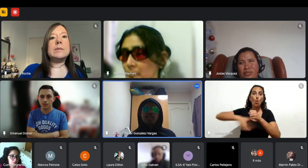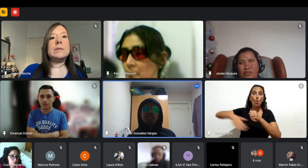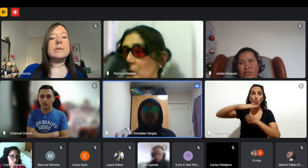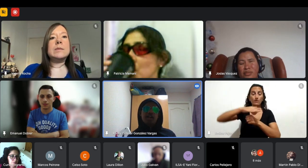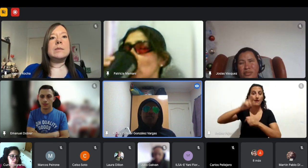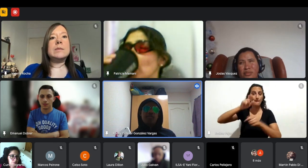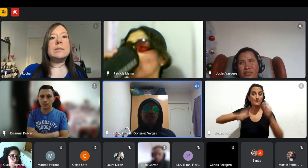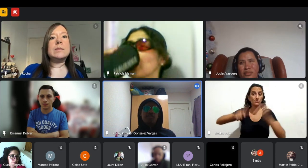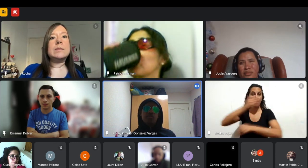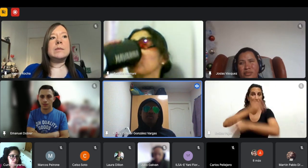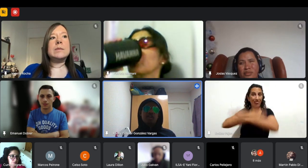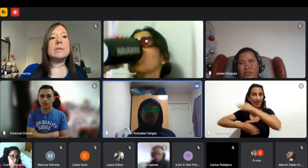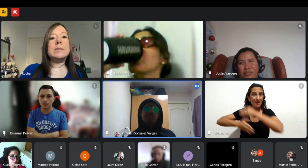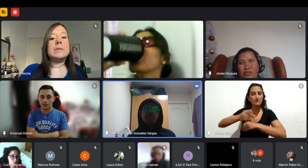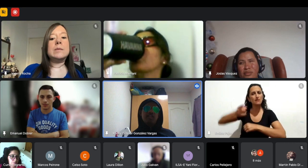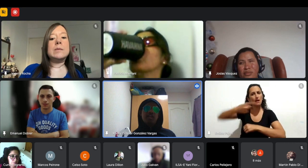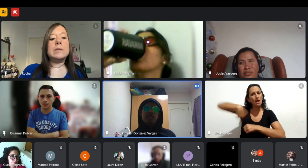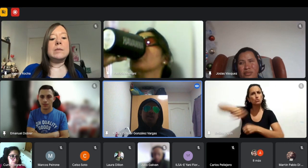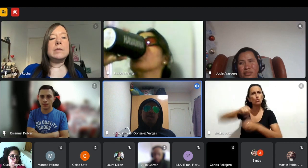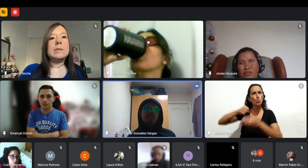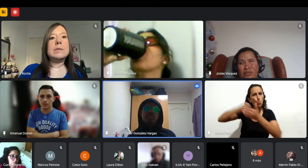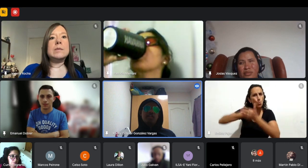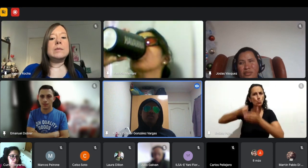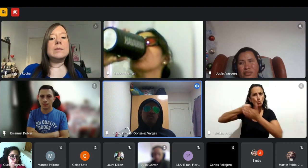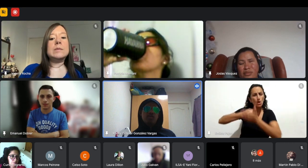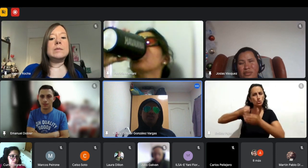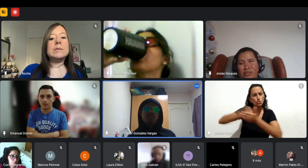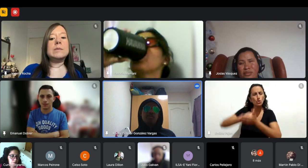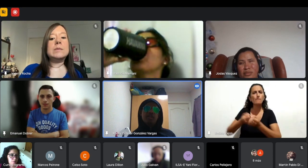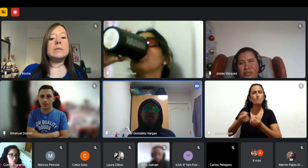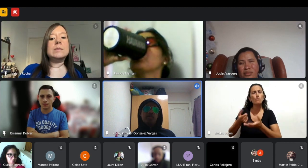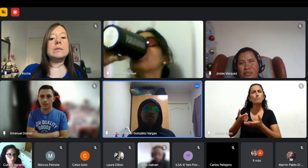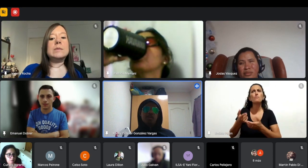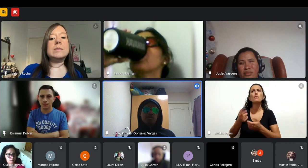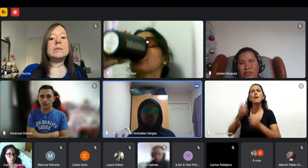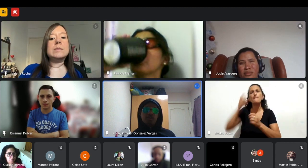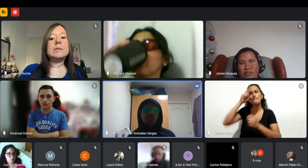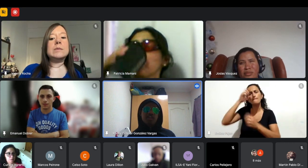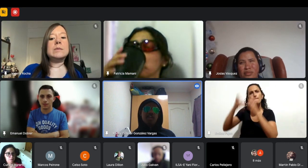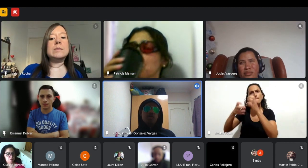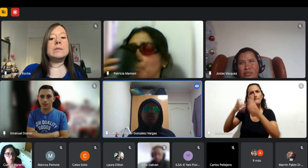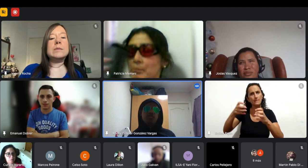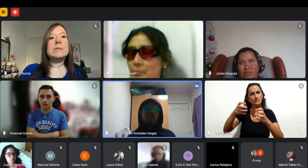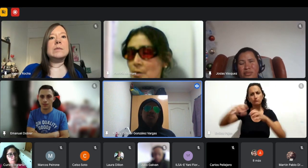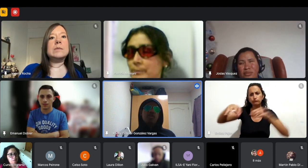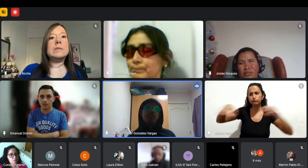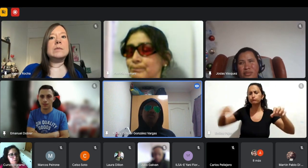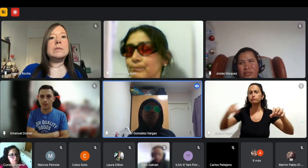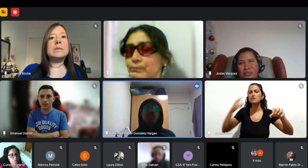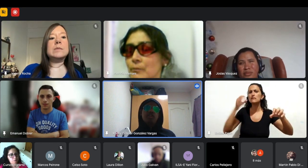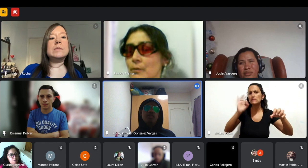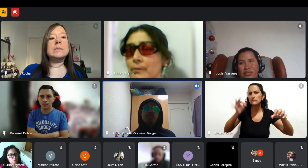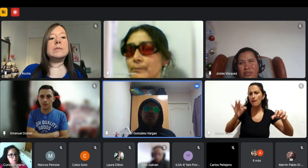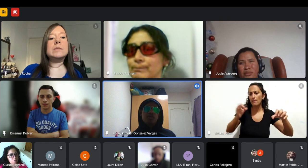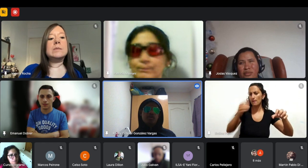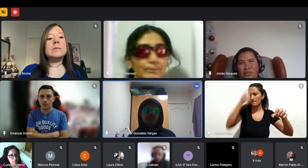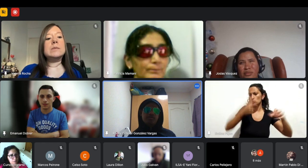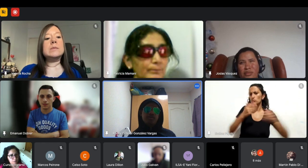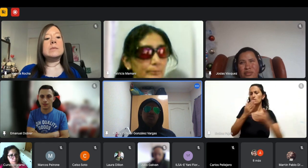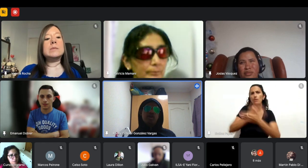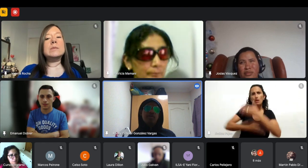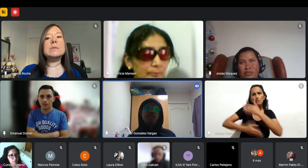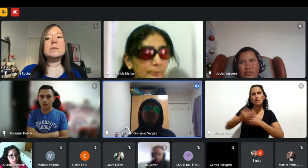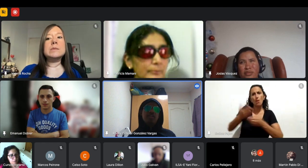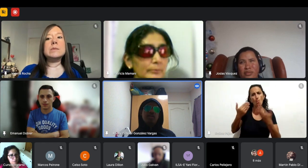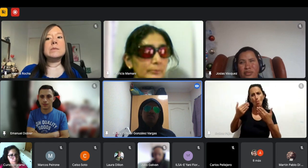ir a las empresas demostrar las habilidades para que ese tabú se vaya rompiendo porque se ha ido se ha ido rompiendo con el tiempo pero